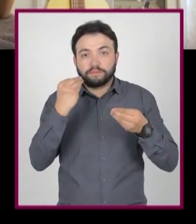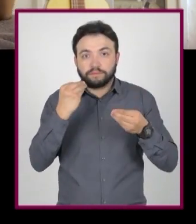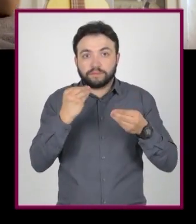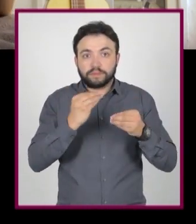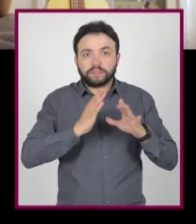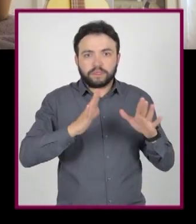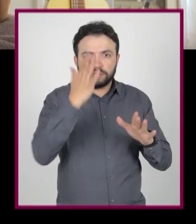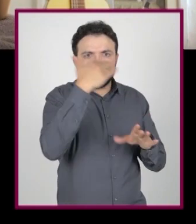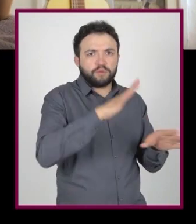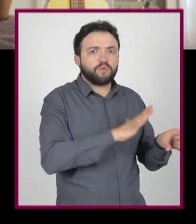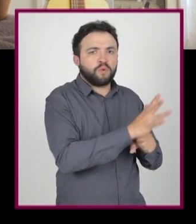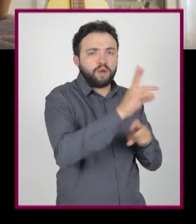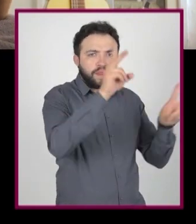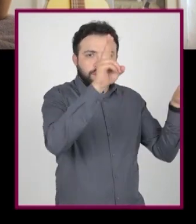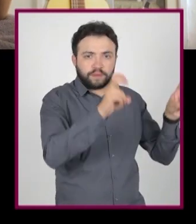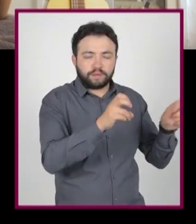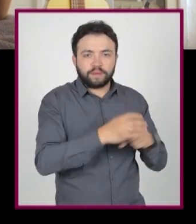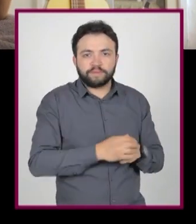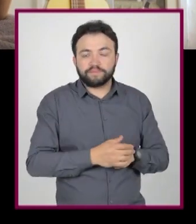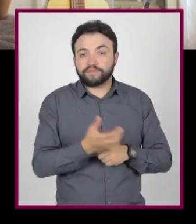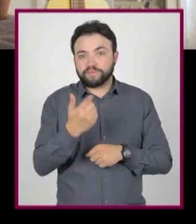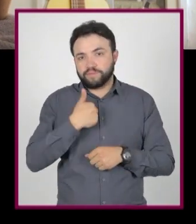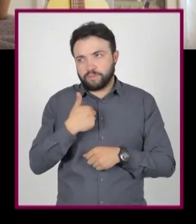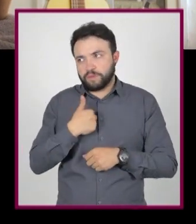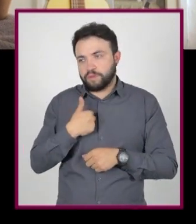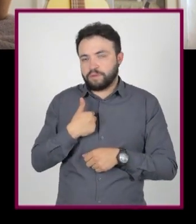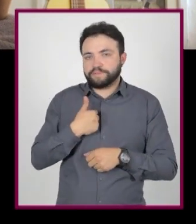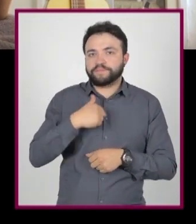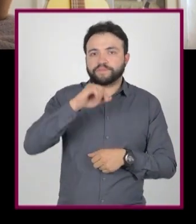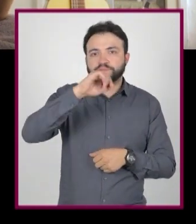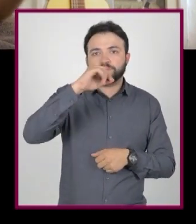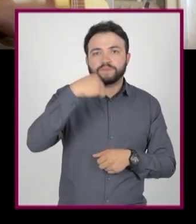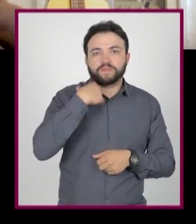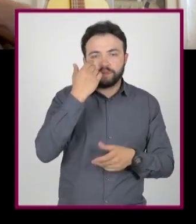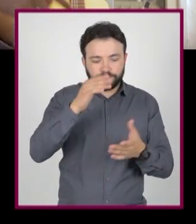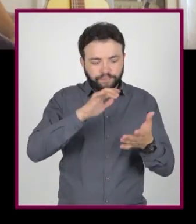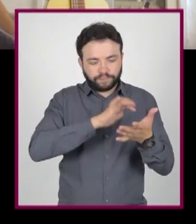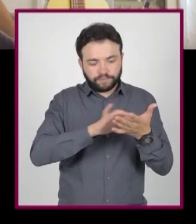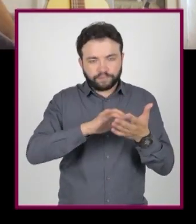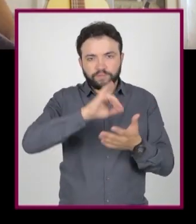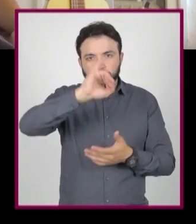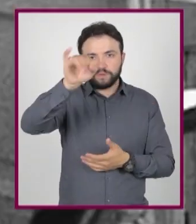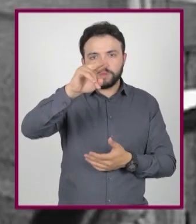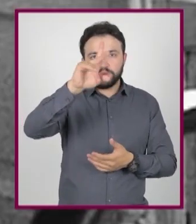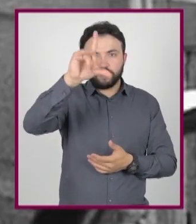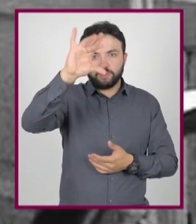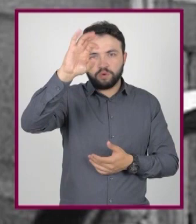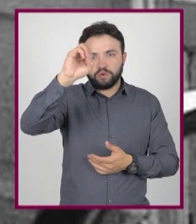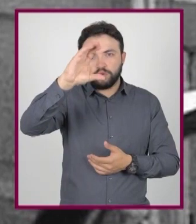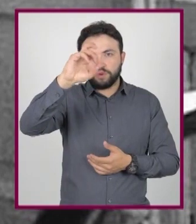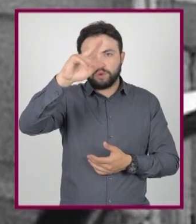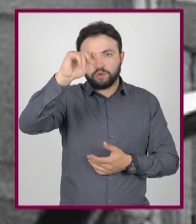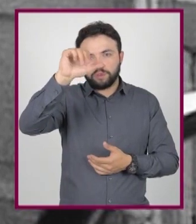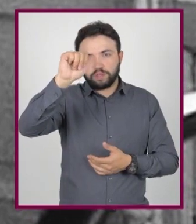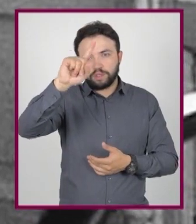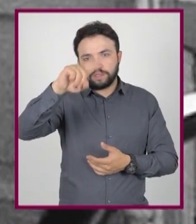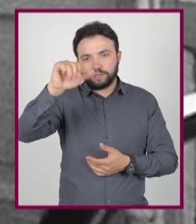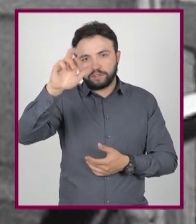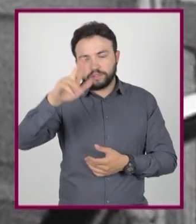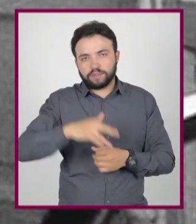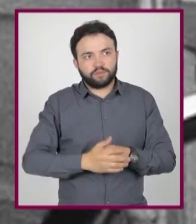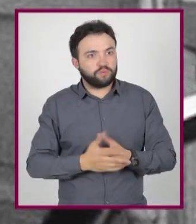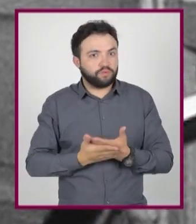empezar? Pues te digo que estaba leyendo una biografía de Julio Cortázar. Bien, uno de los grandes autores